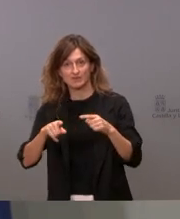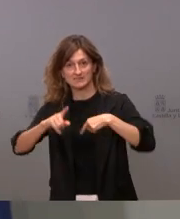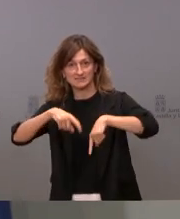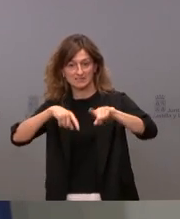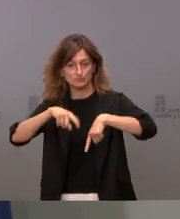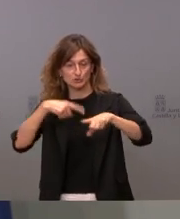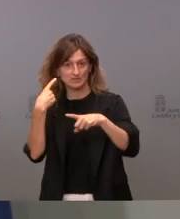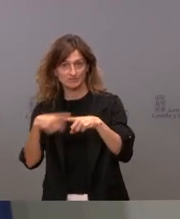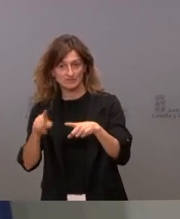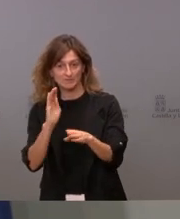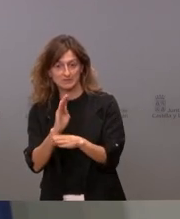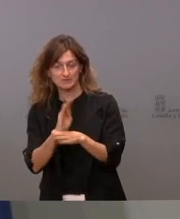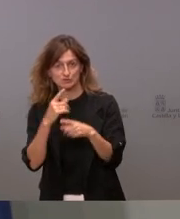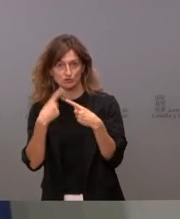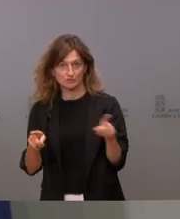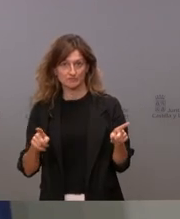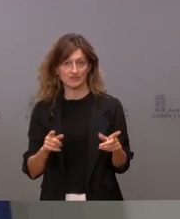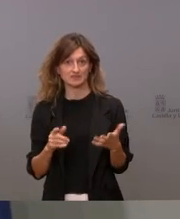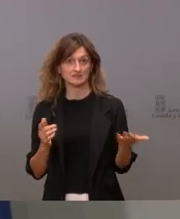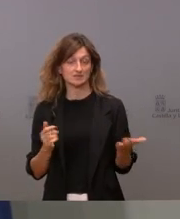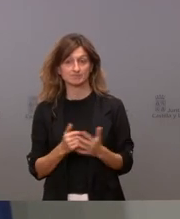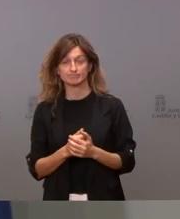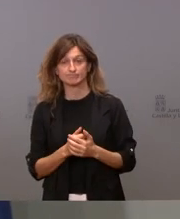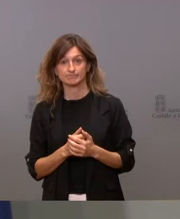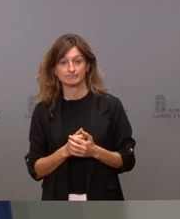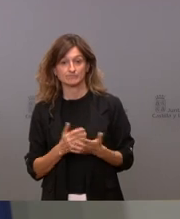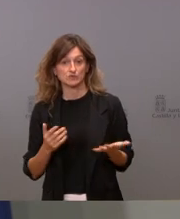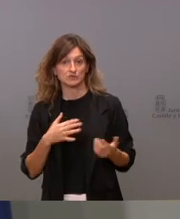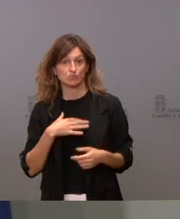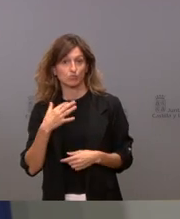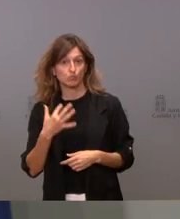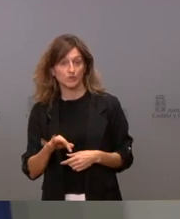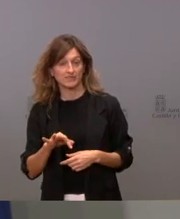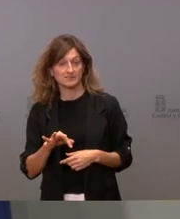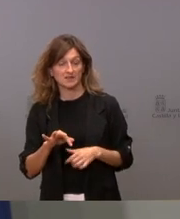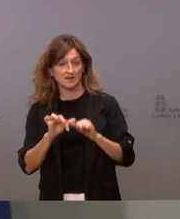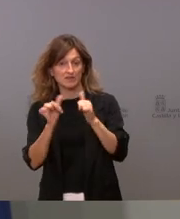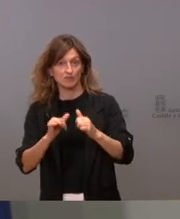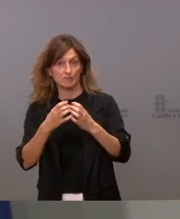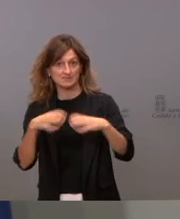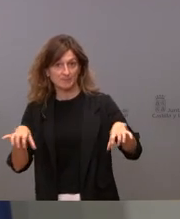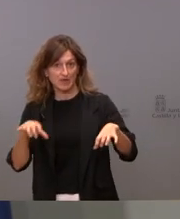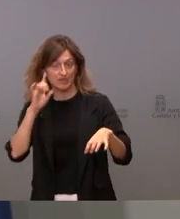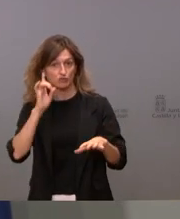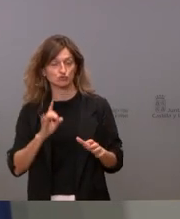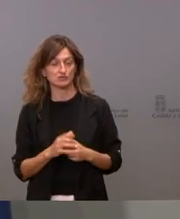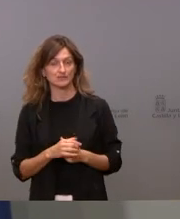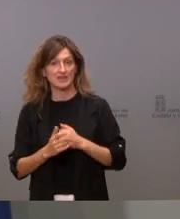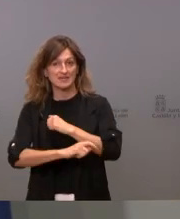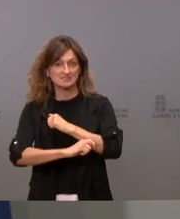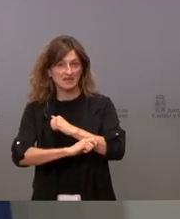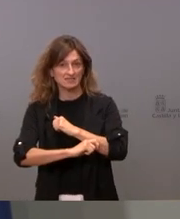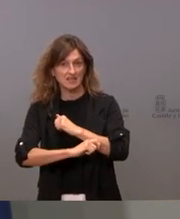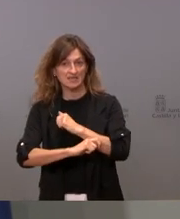diferente y un mantenimiento diferente y por tanto puede ser que se hagan de manera separada no hay una estrategia